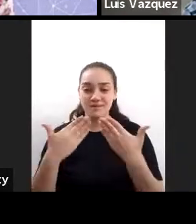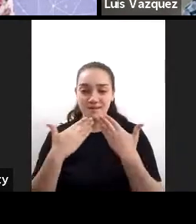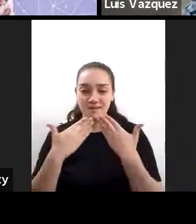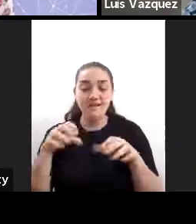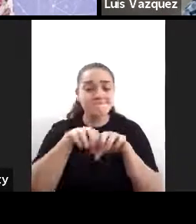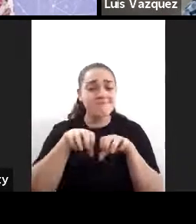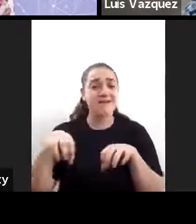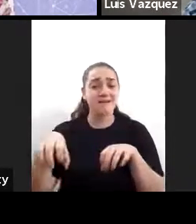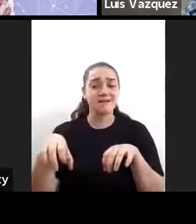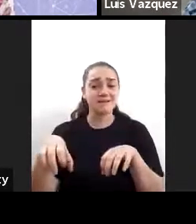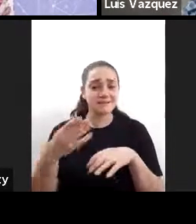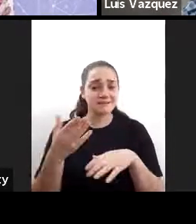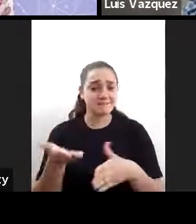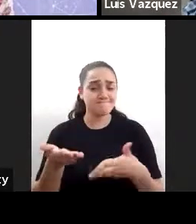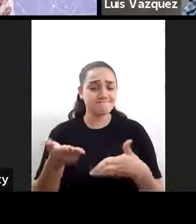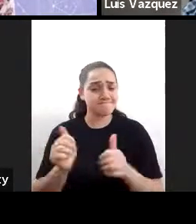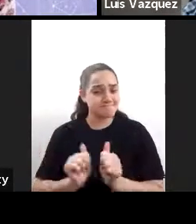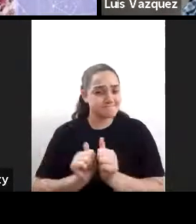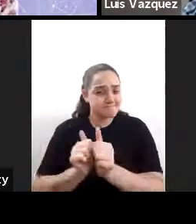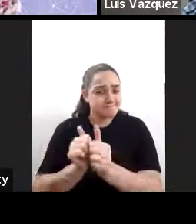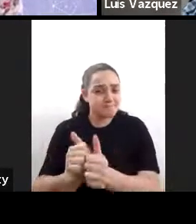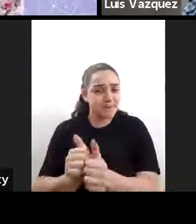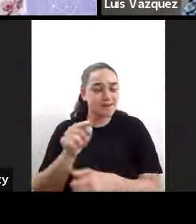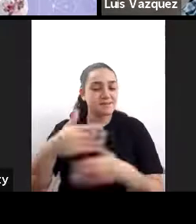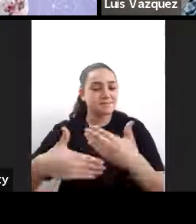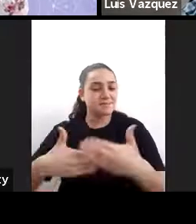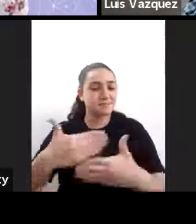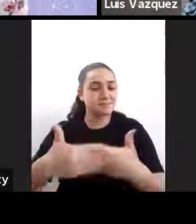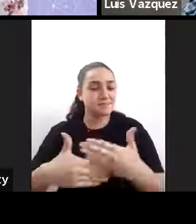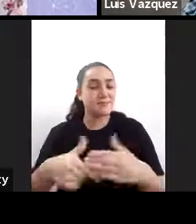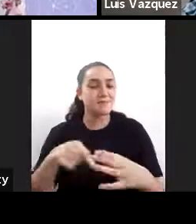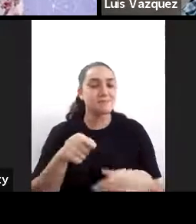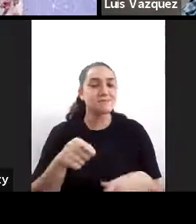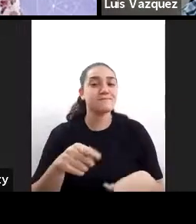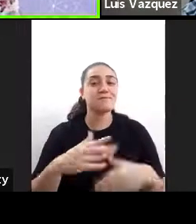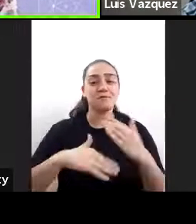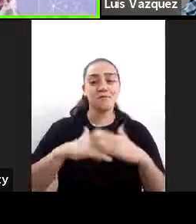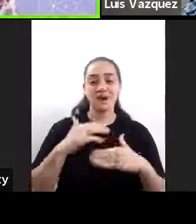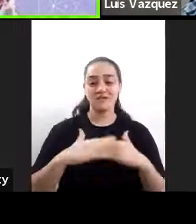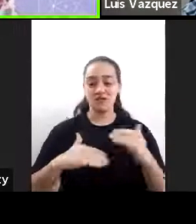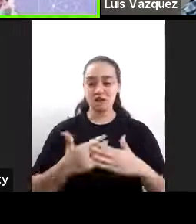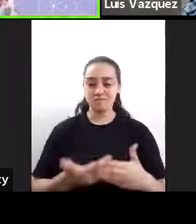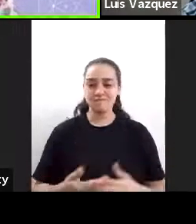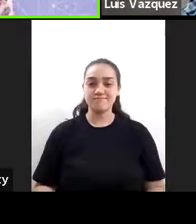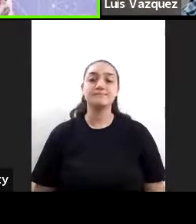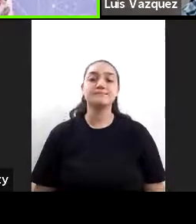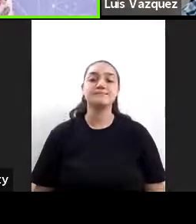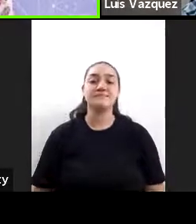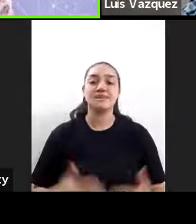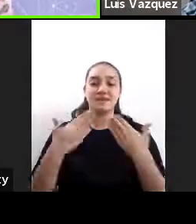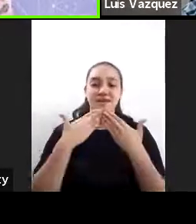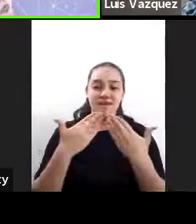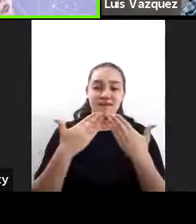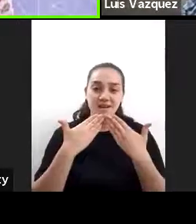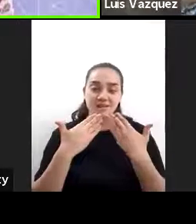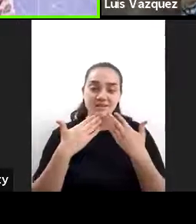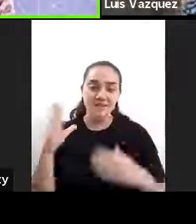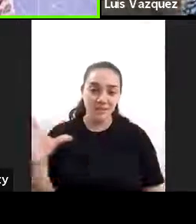acompañarlos en este trayecto de formación gracias a todos un saludo